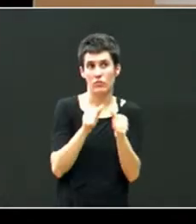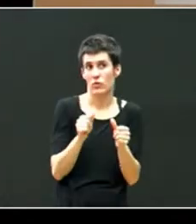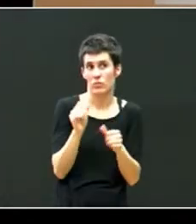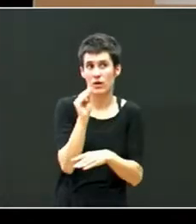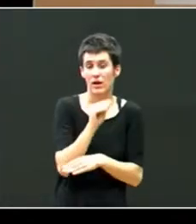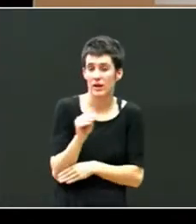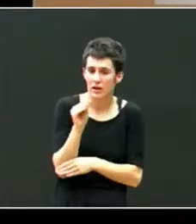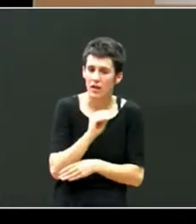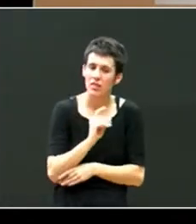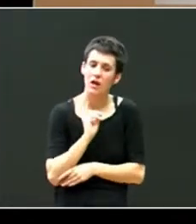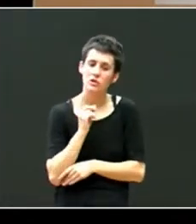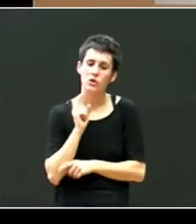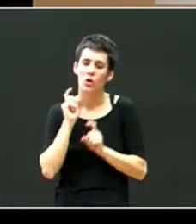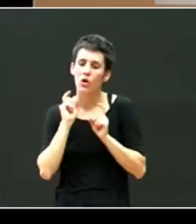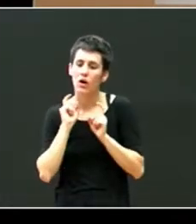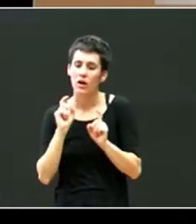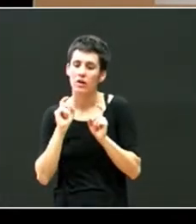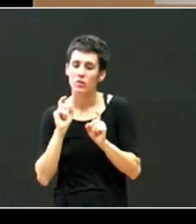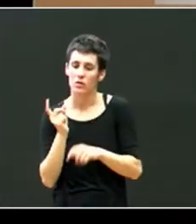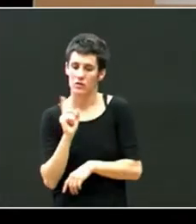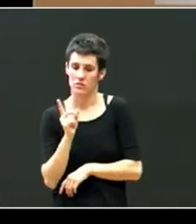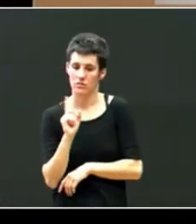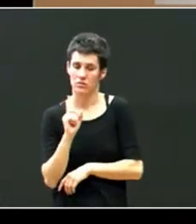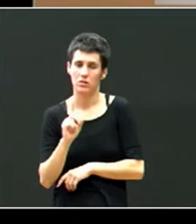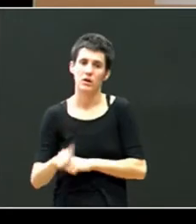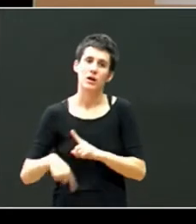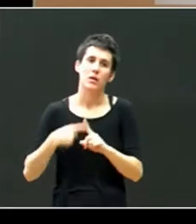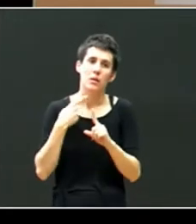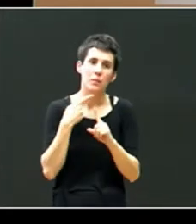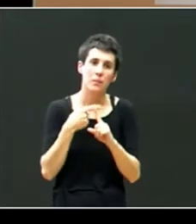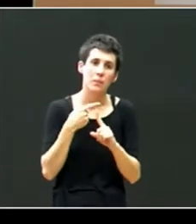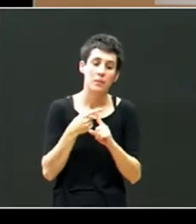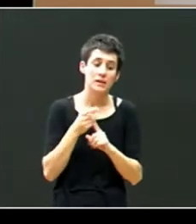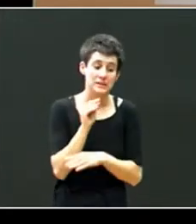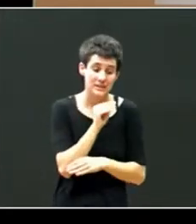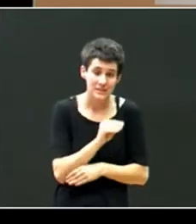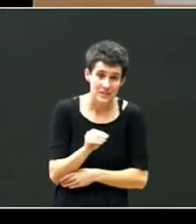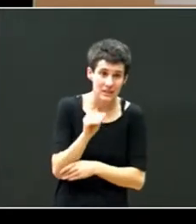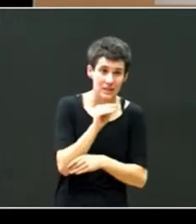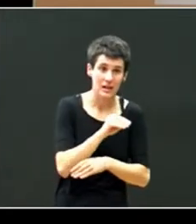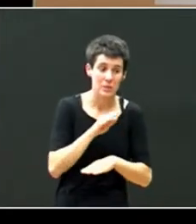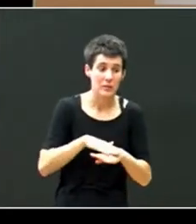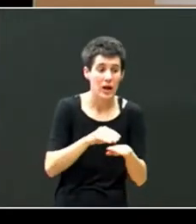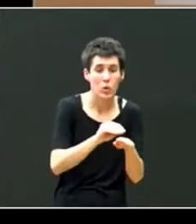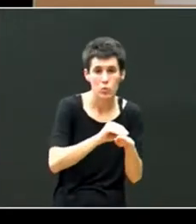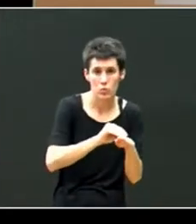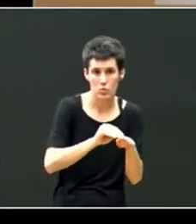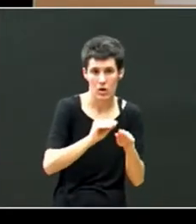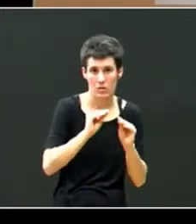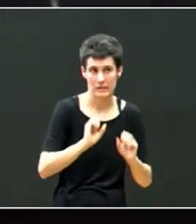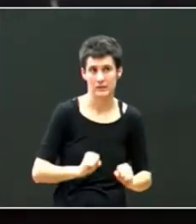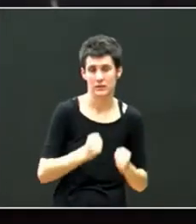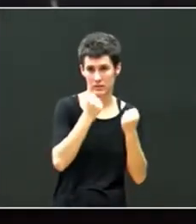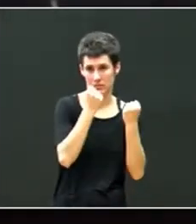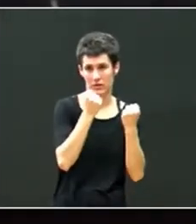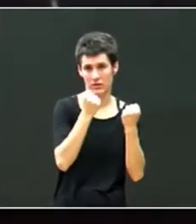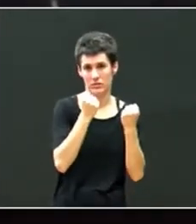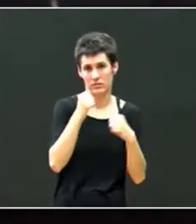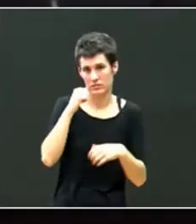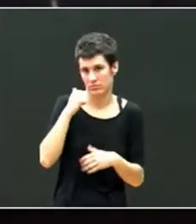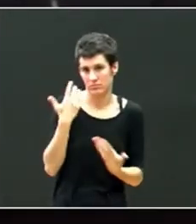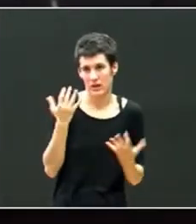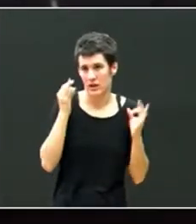educar a un niño sino criarlo para sanarlo entonces fijaros de donde partimos